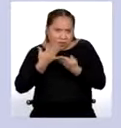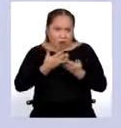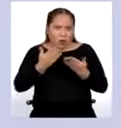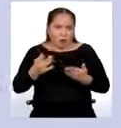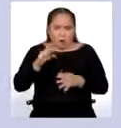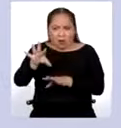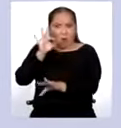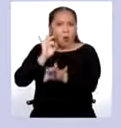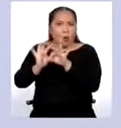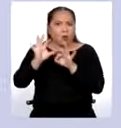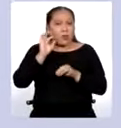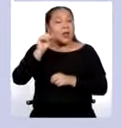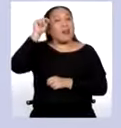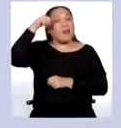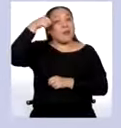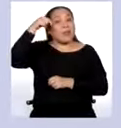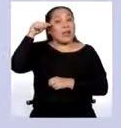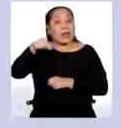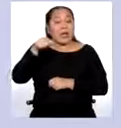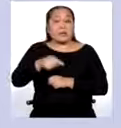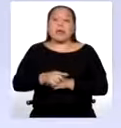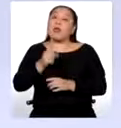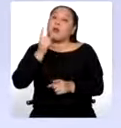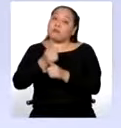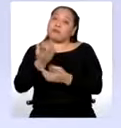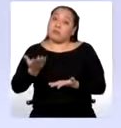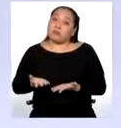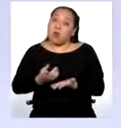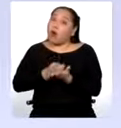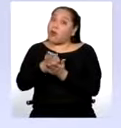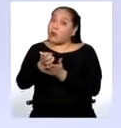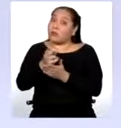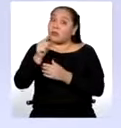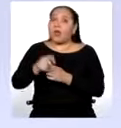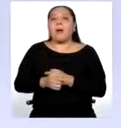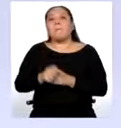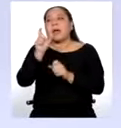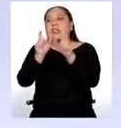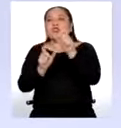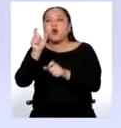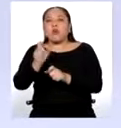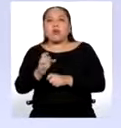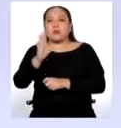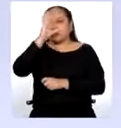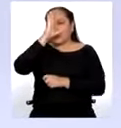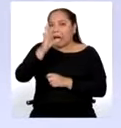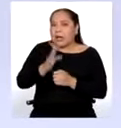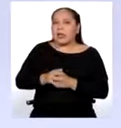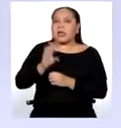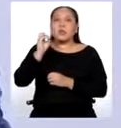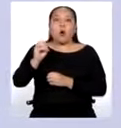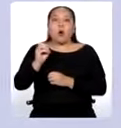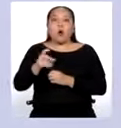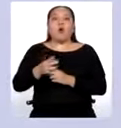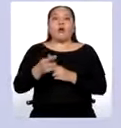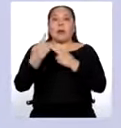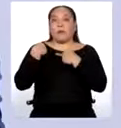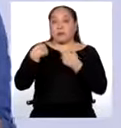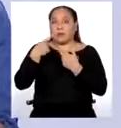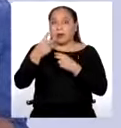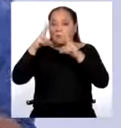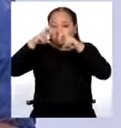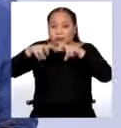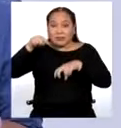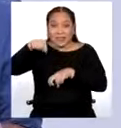puedas encontrar. Y eso sí recuerda que deben ser fuentes confiables. Es decir, personas o instituciones serias que se dediquen a este tema. No